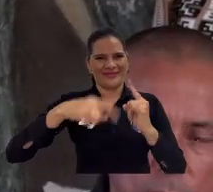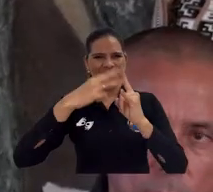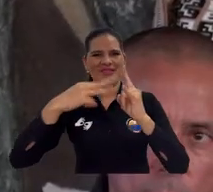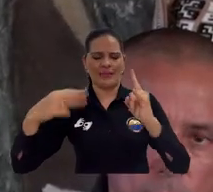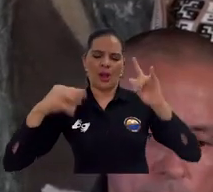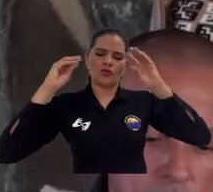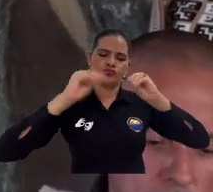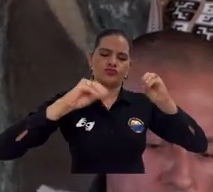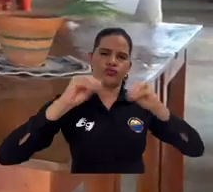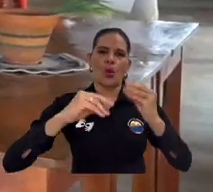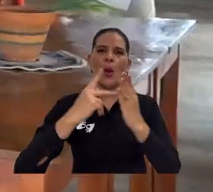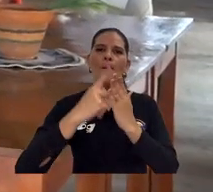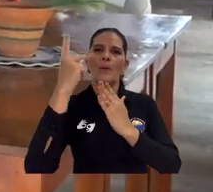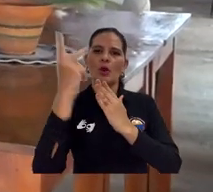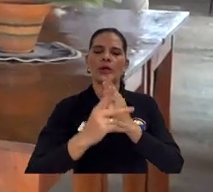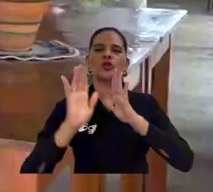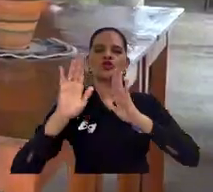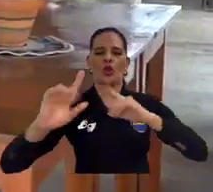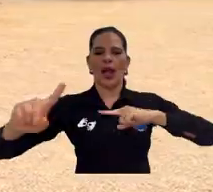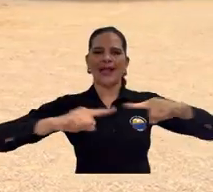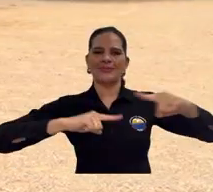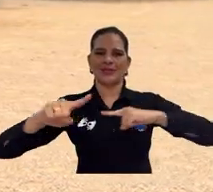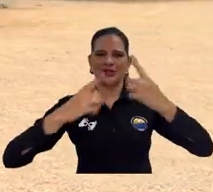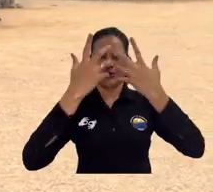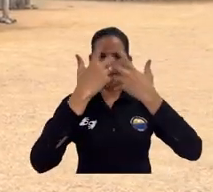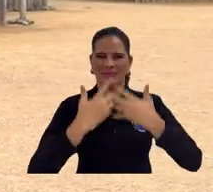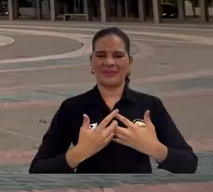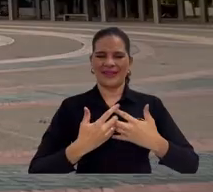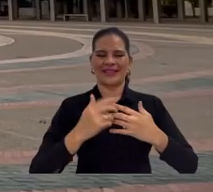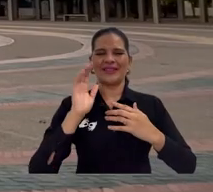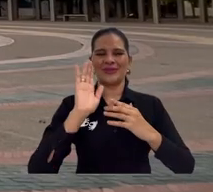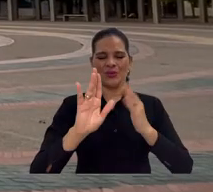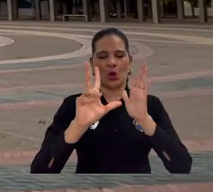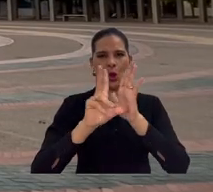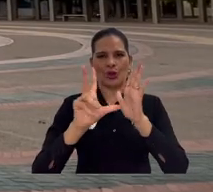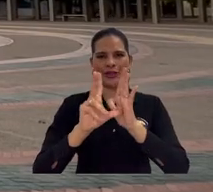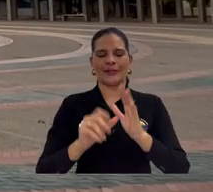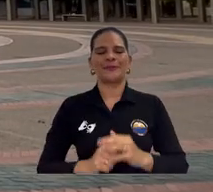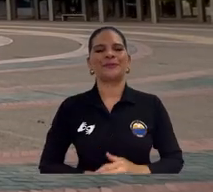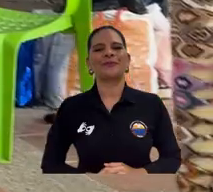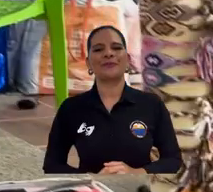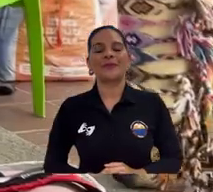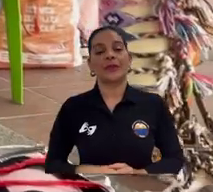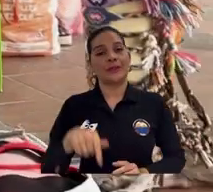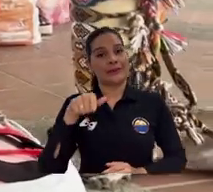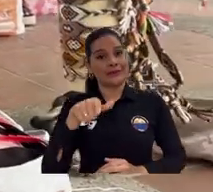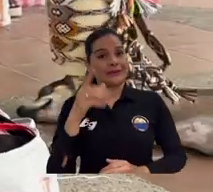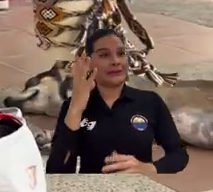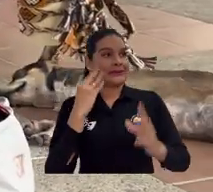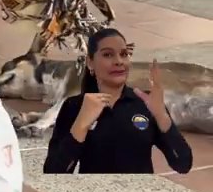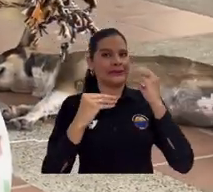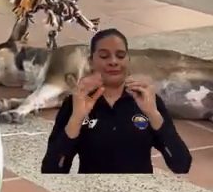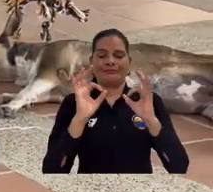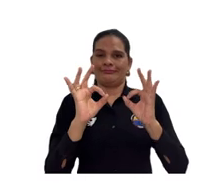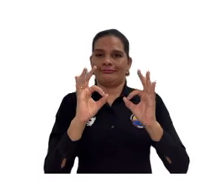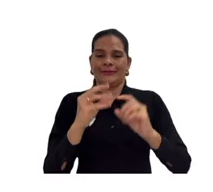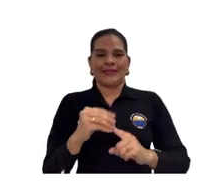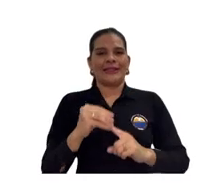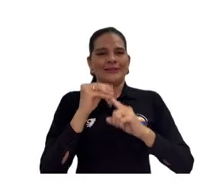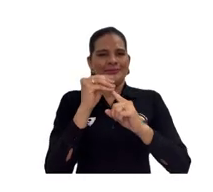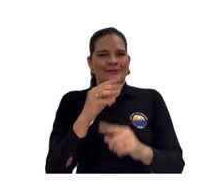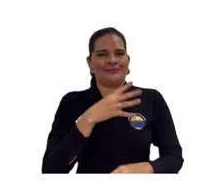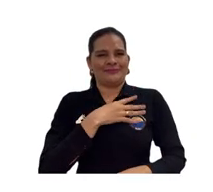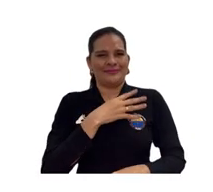turísticos liderados por la Alma Mater a través del programa de administración de empresas turísticas y hoteleras. Única, una experiencia genial.